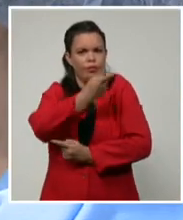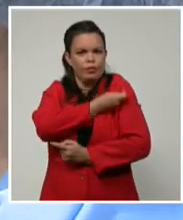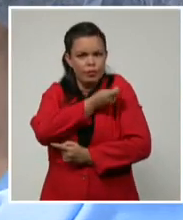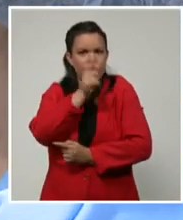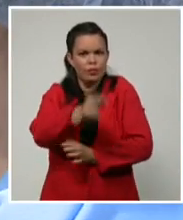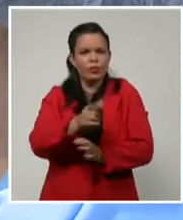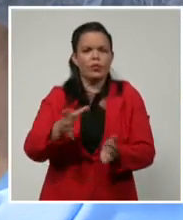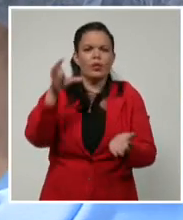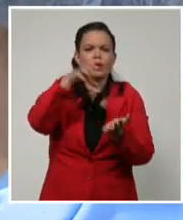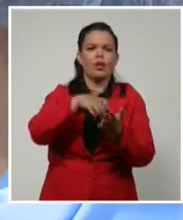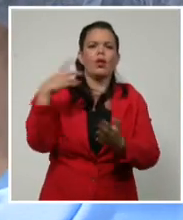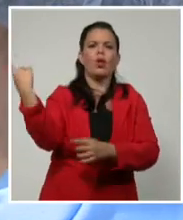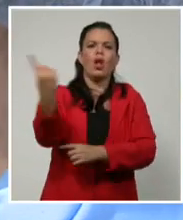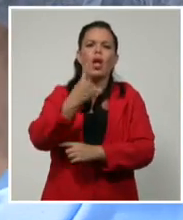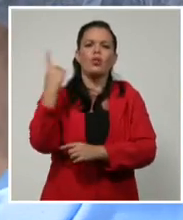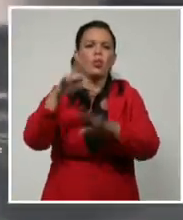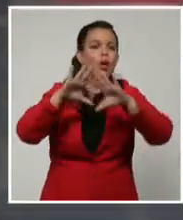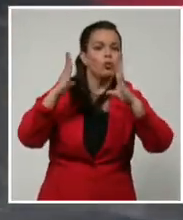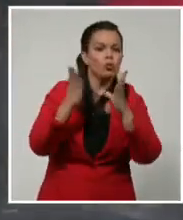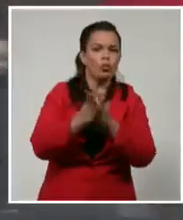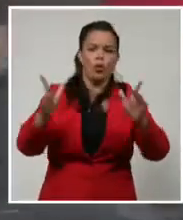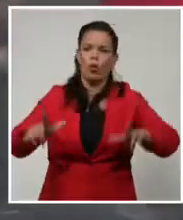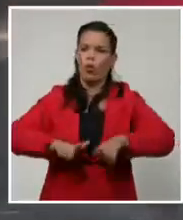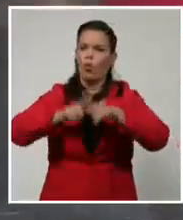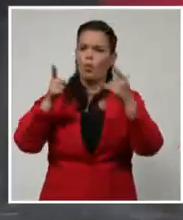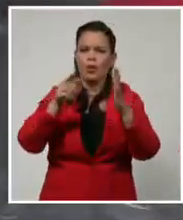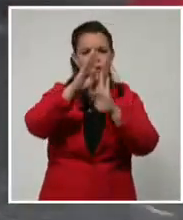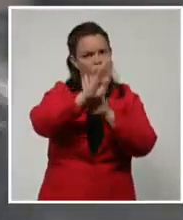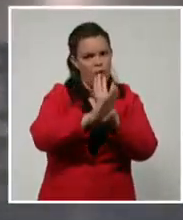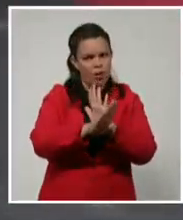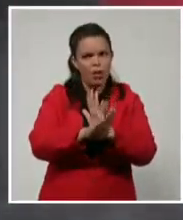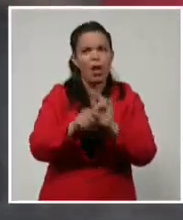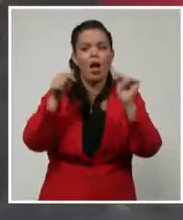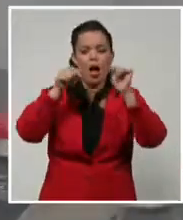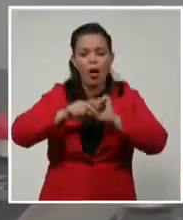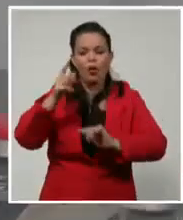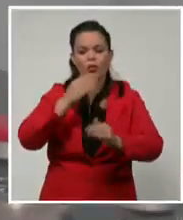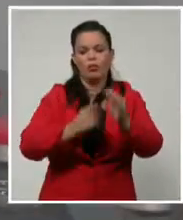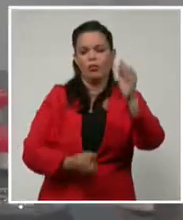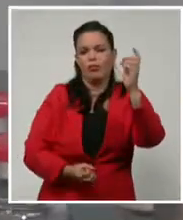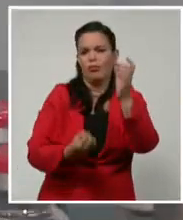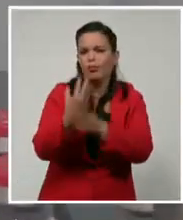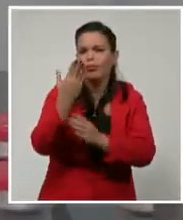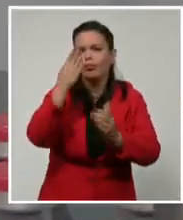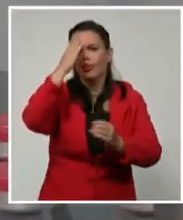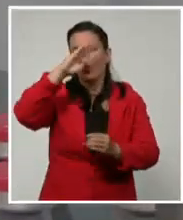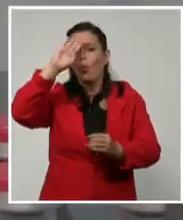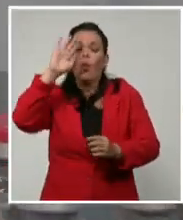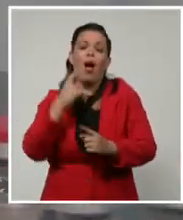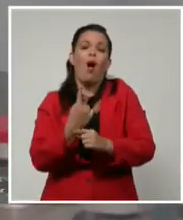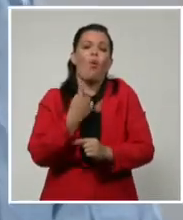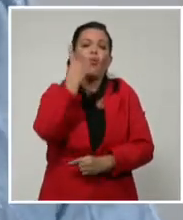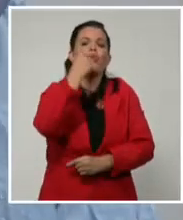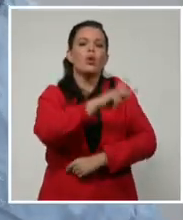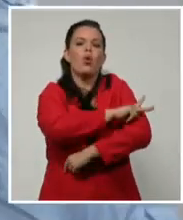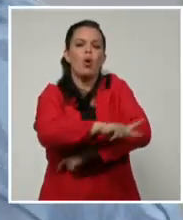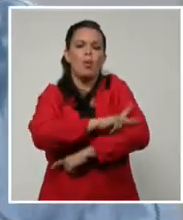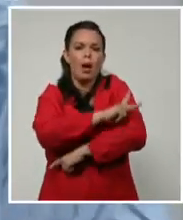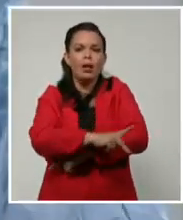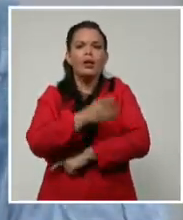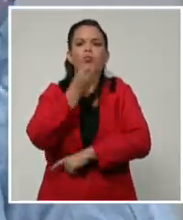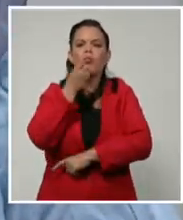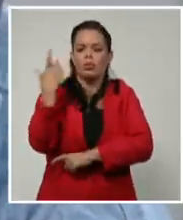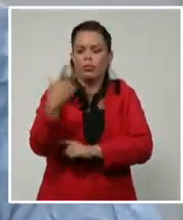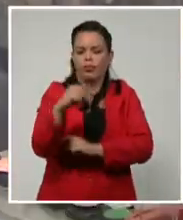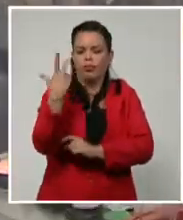con todos los protocolos de seguridad establecidos. Se convierte Cuba en el único país de América Latina en dar este paso, un logro